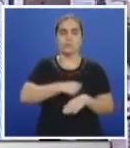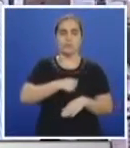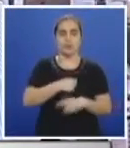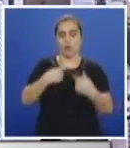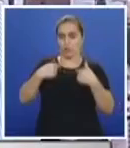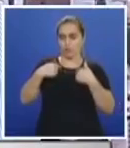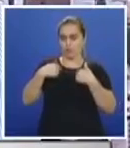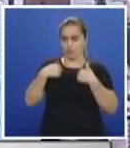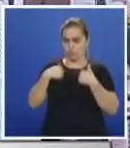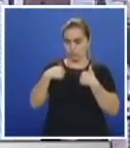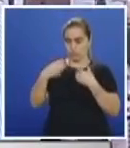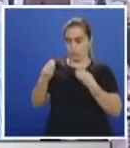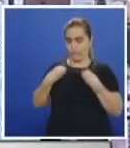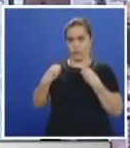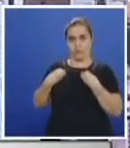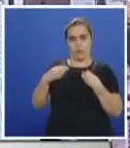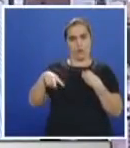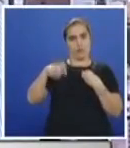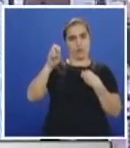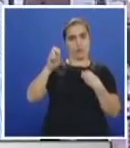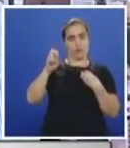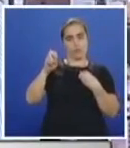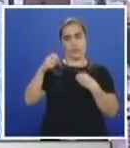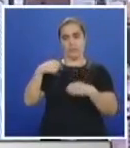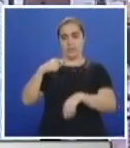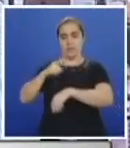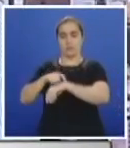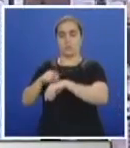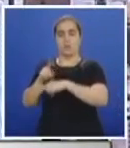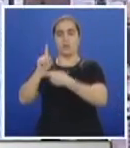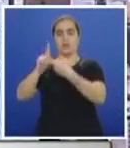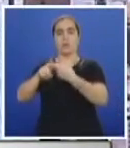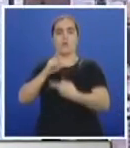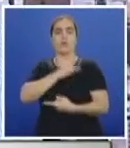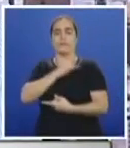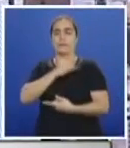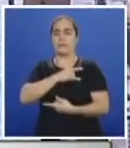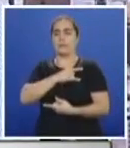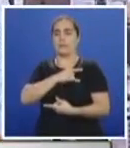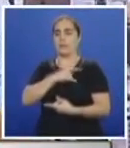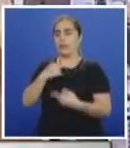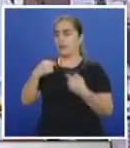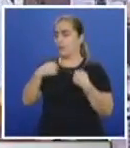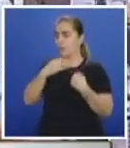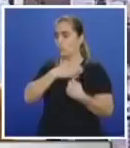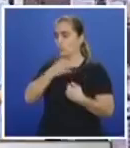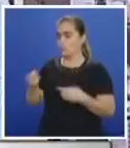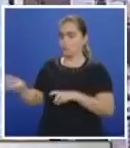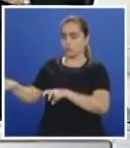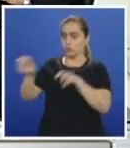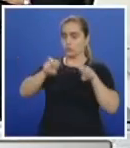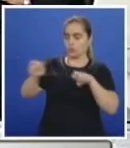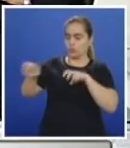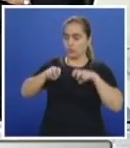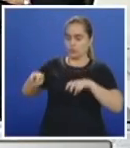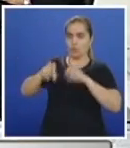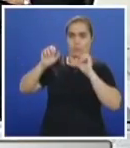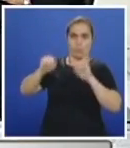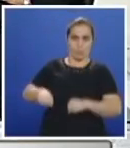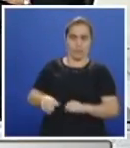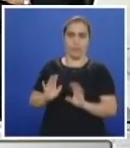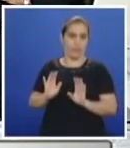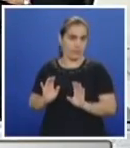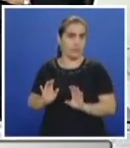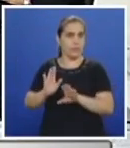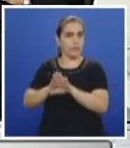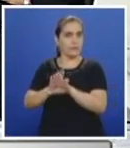hey, voy a salir de tal parte, voy a llegar a la universidad más o menos a tal hora, lo recojo en tal parte y compartimos el carro que es un poco la iniciativa que